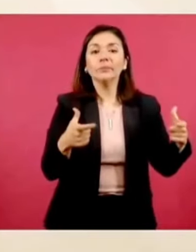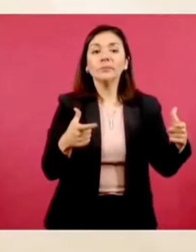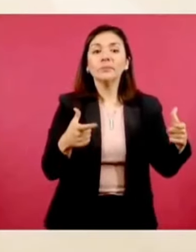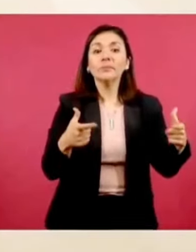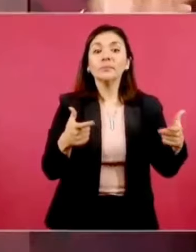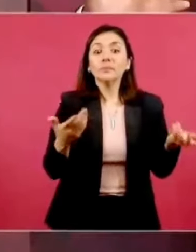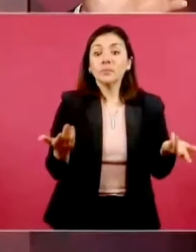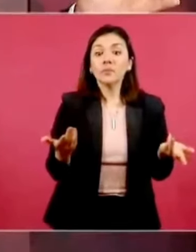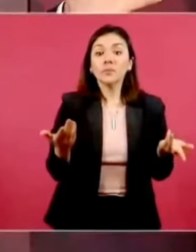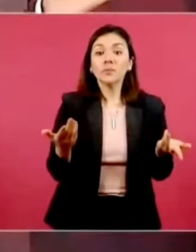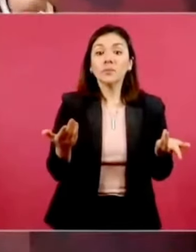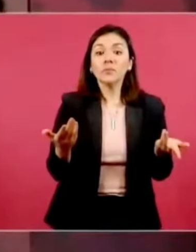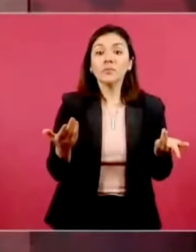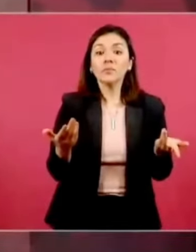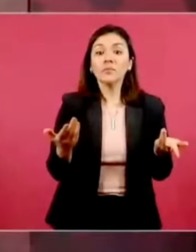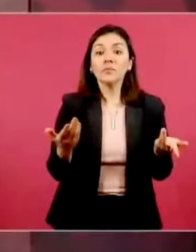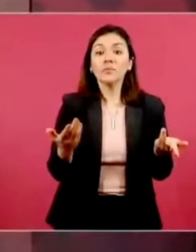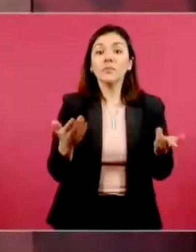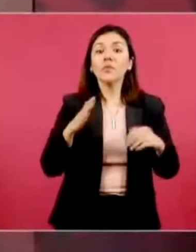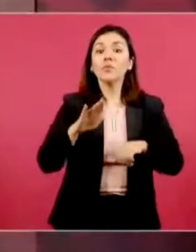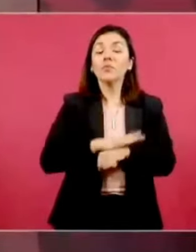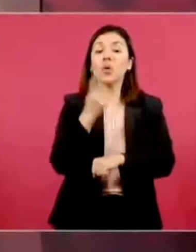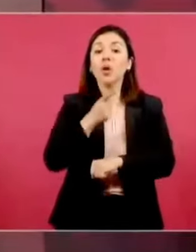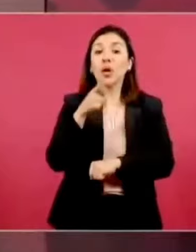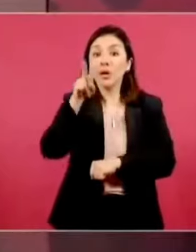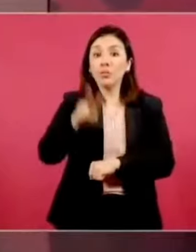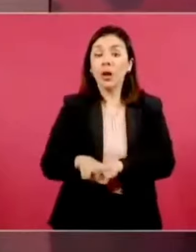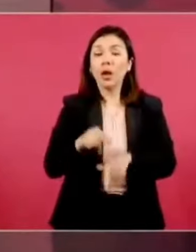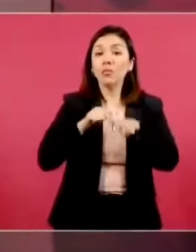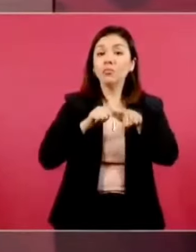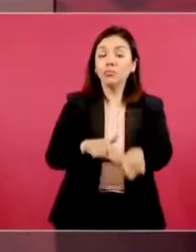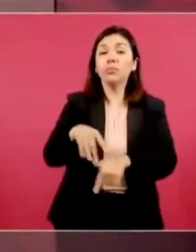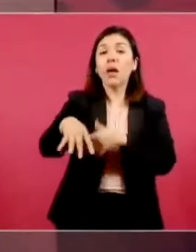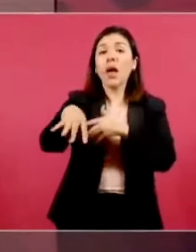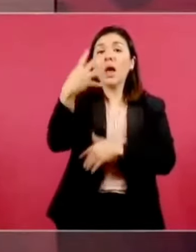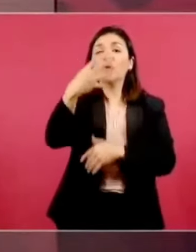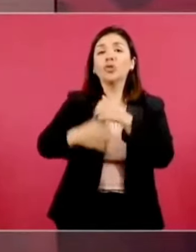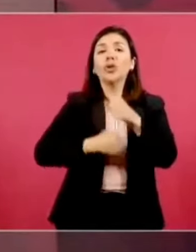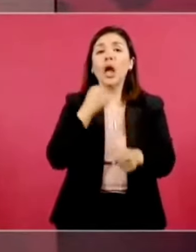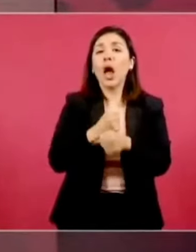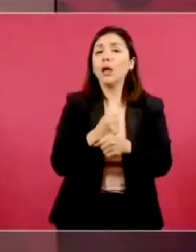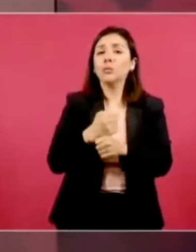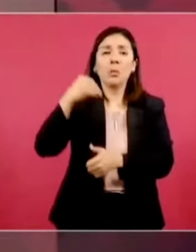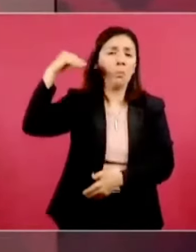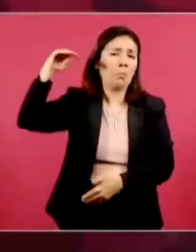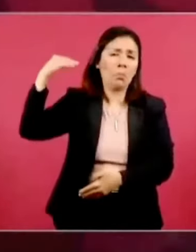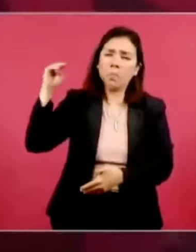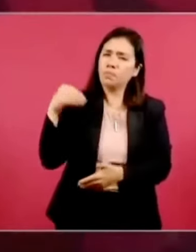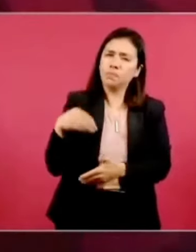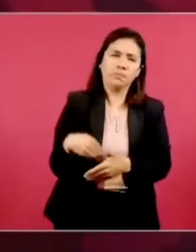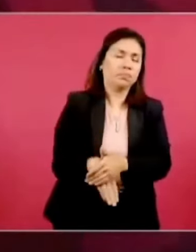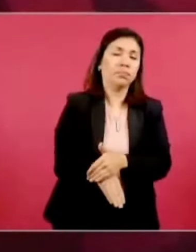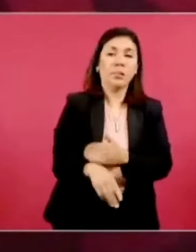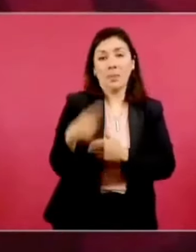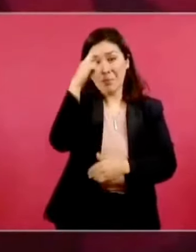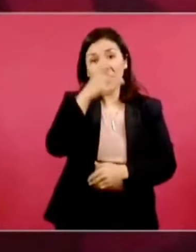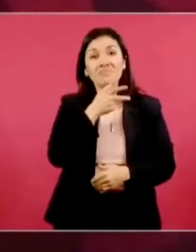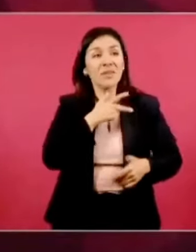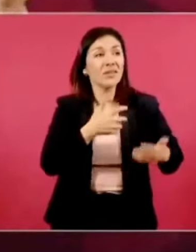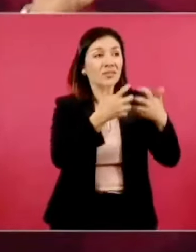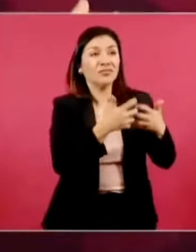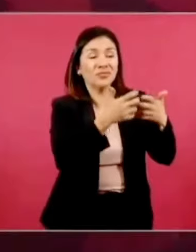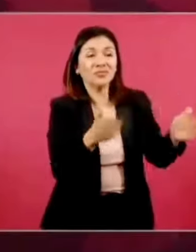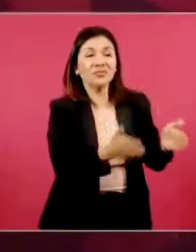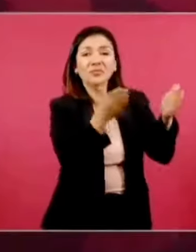fueron 14 años de caída consecutivos en la producción de petróleo. Entonces,